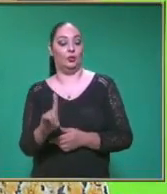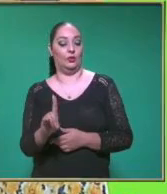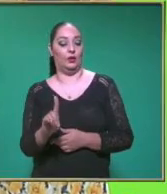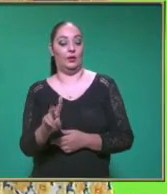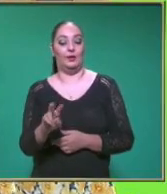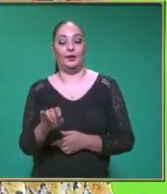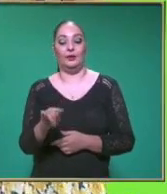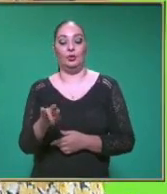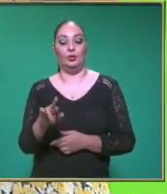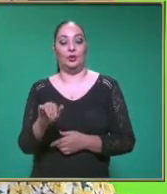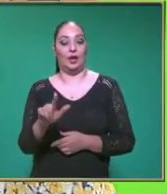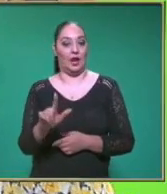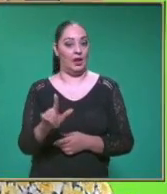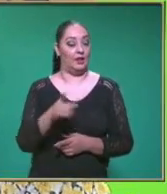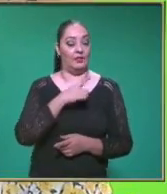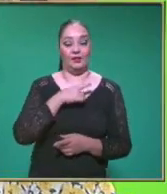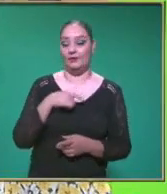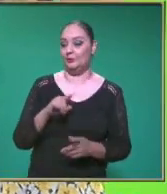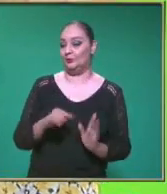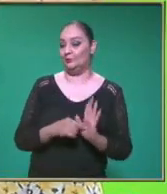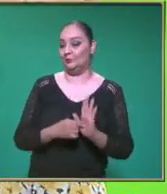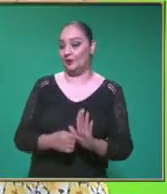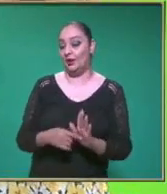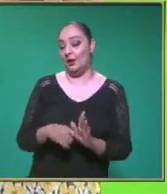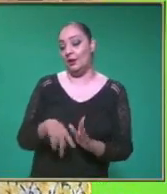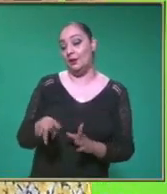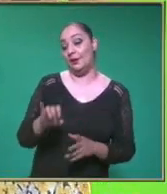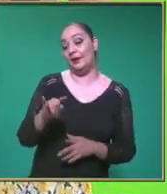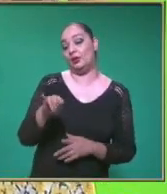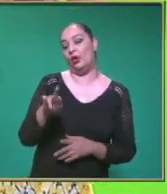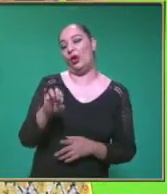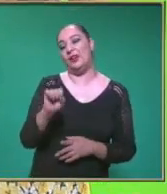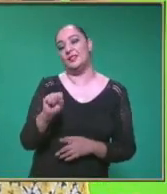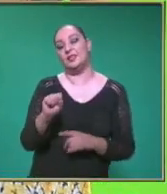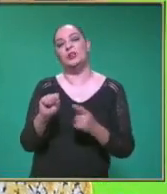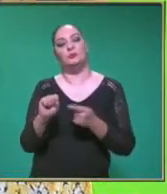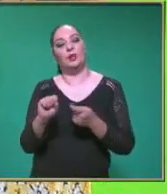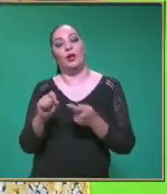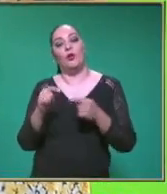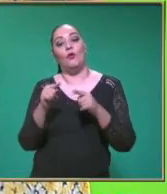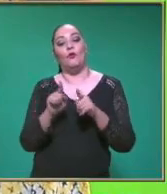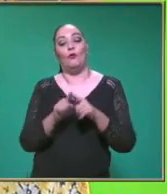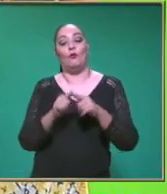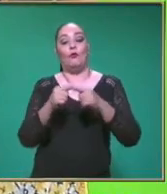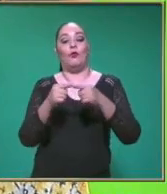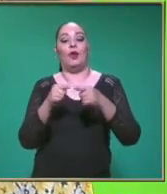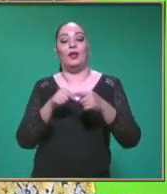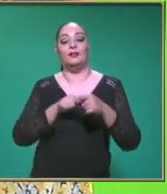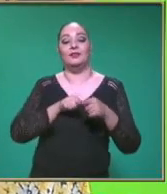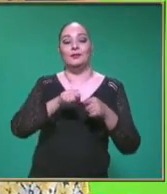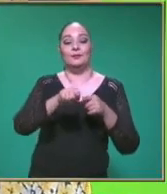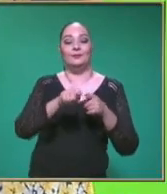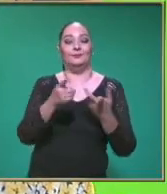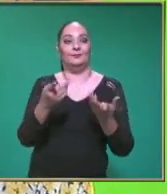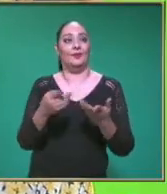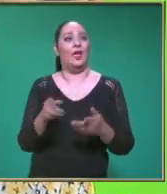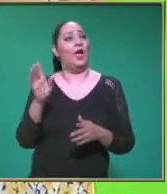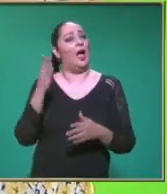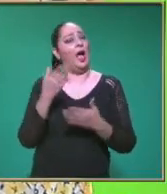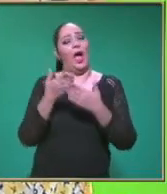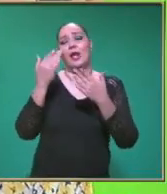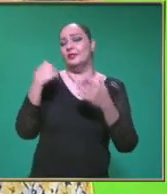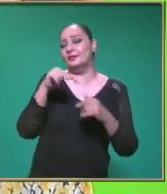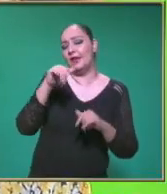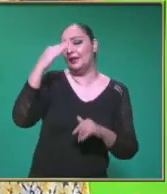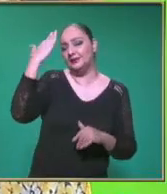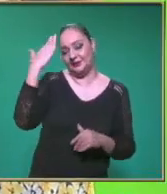maestro? Exactamente decir flecha Con dirección Y sentido Y recordamos Retomamos De donde vienen Las unidades de medida Si ya de antemano Ya te la